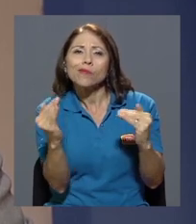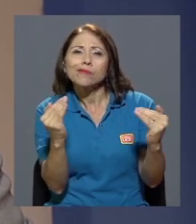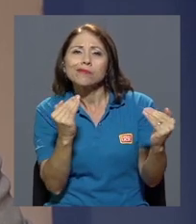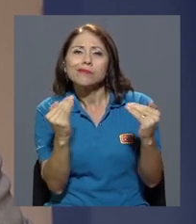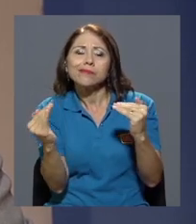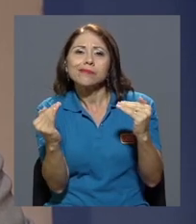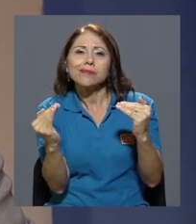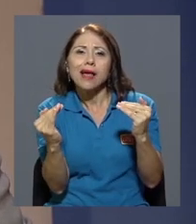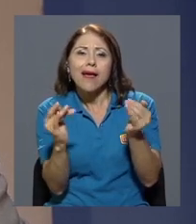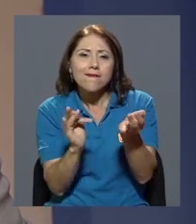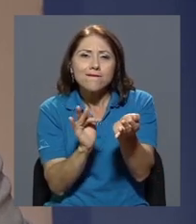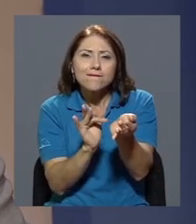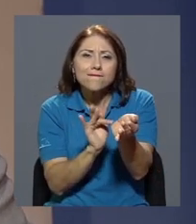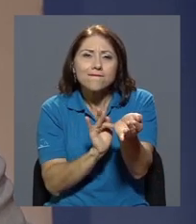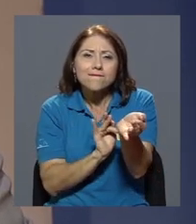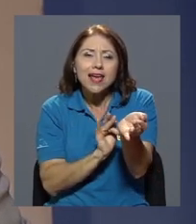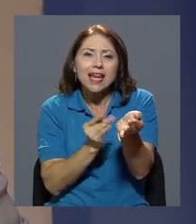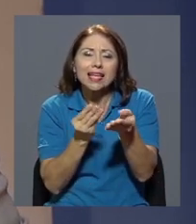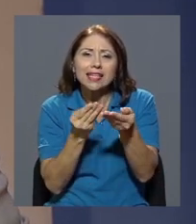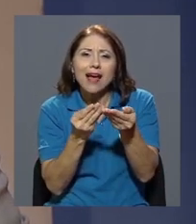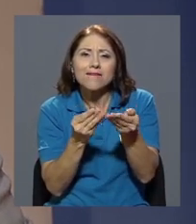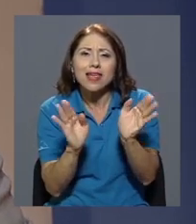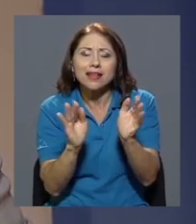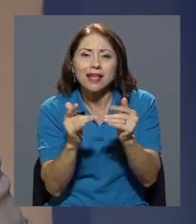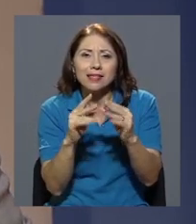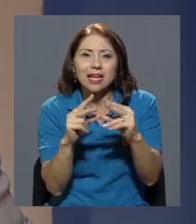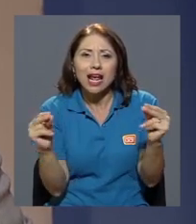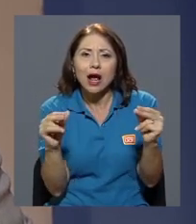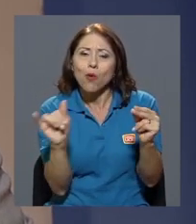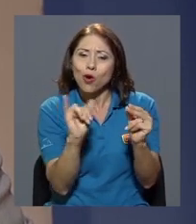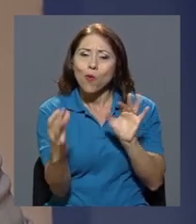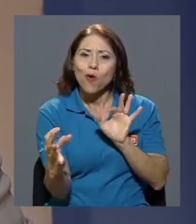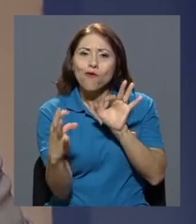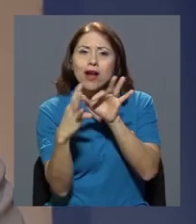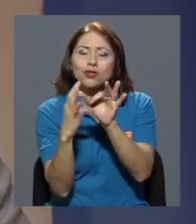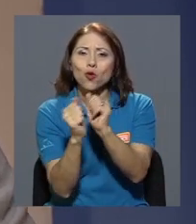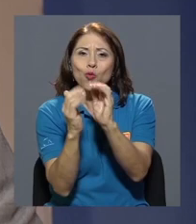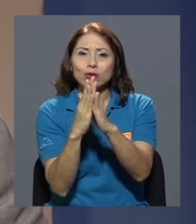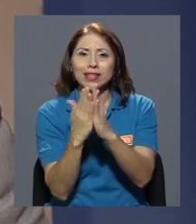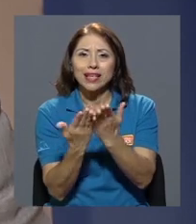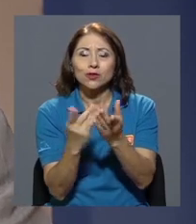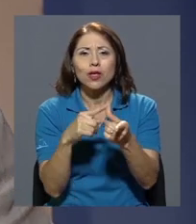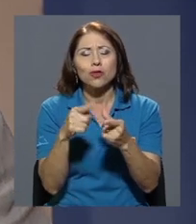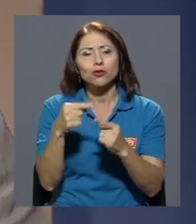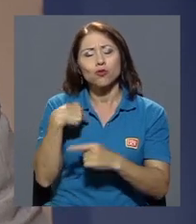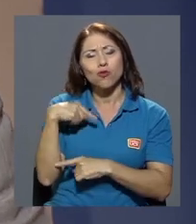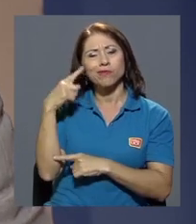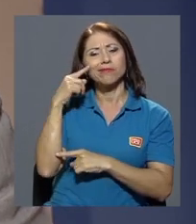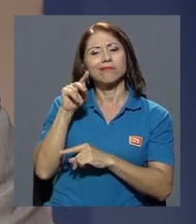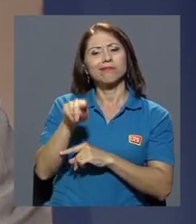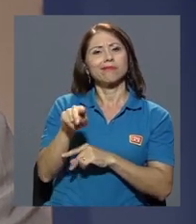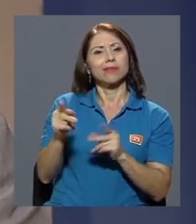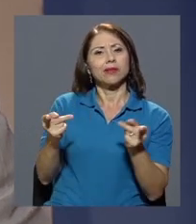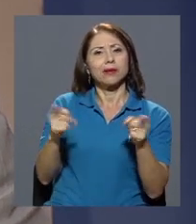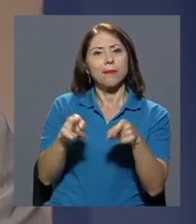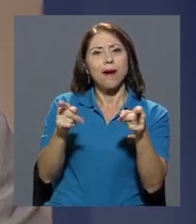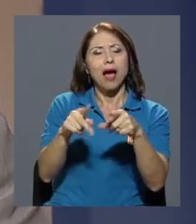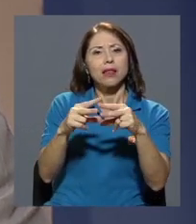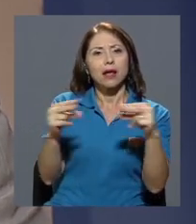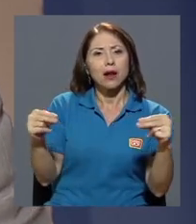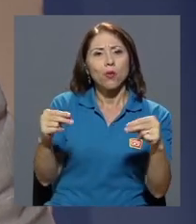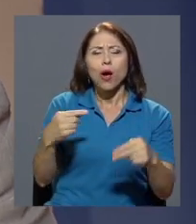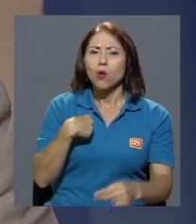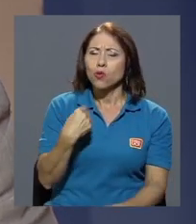abiertas de Nicaragua, en correlación a un texto muy famoso también. Así que cuando uno hace esa ruta crítica de lo que pasa en